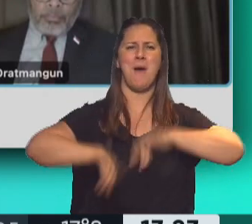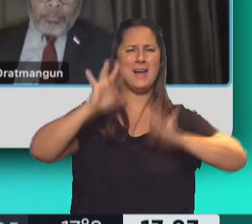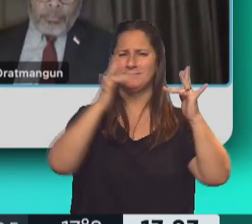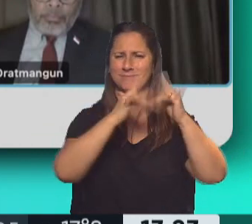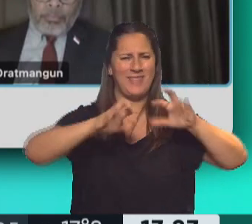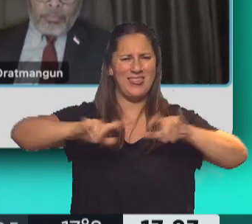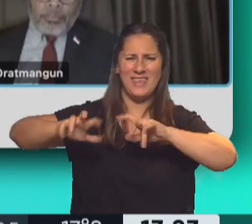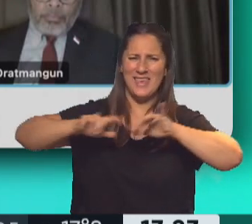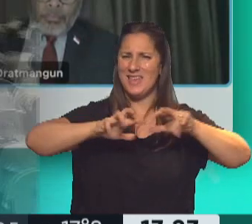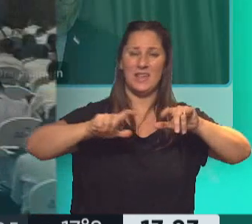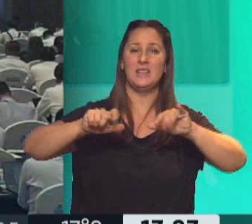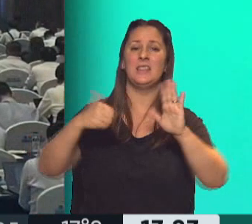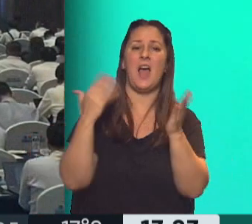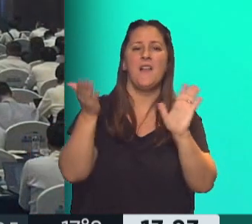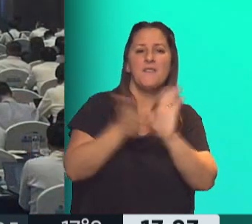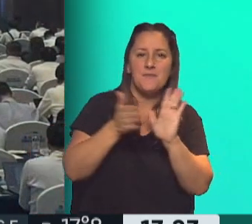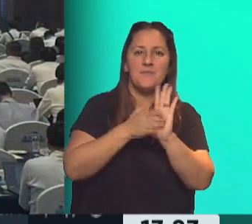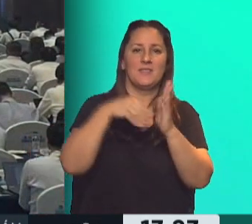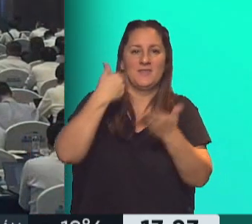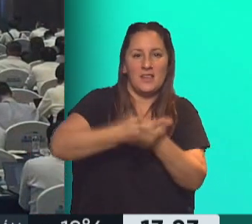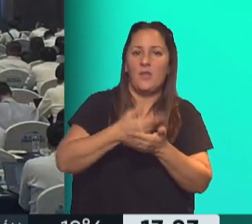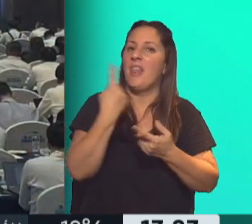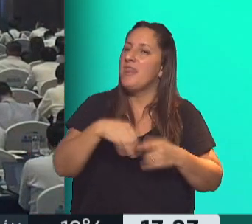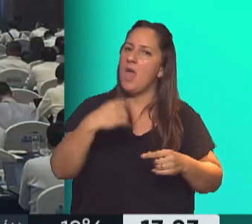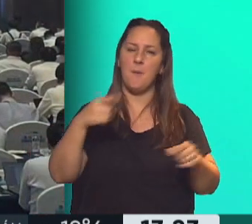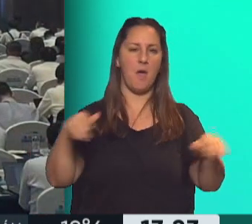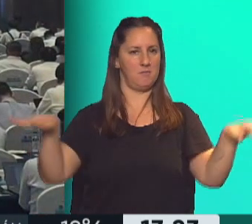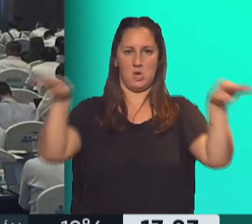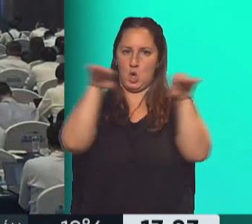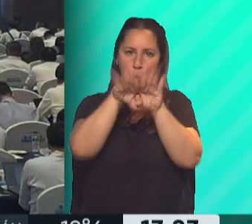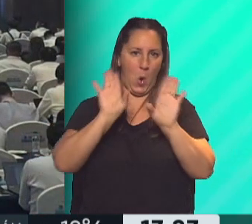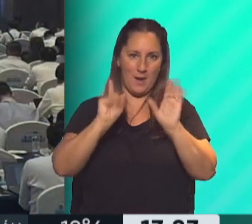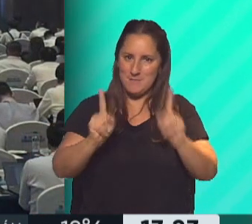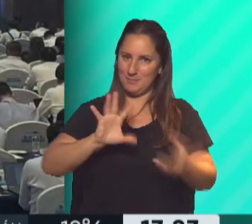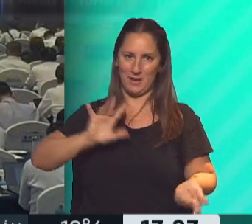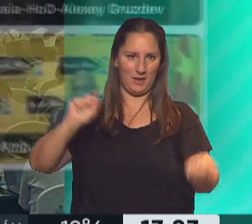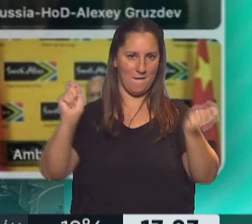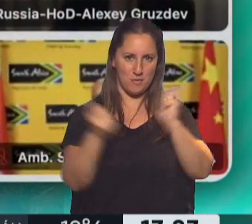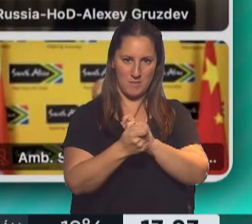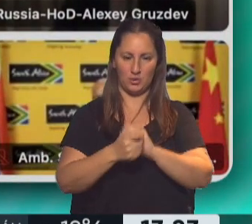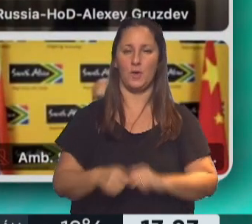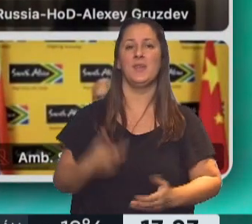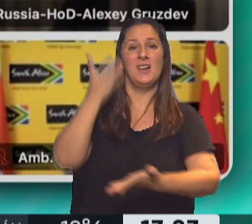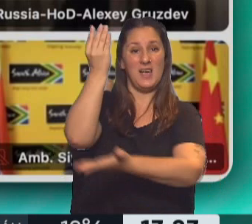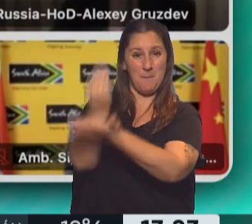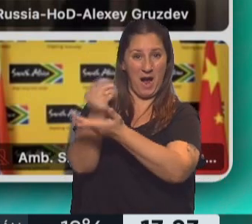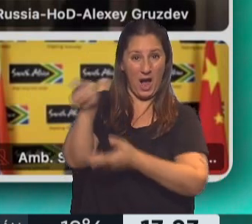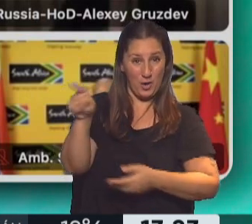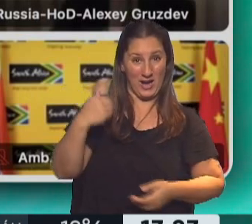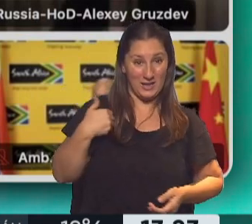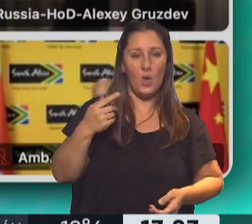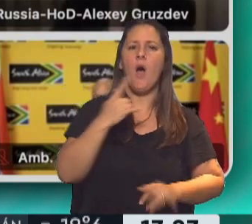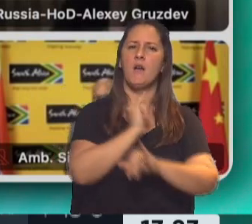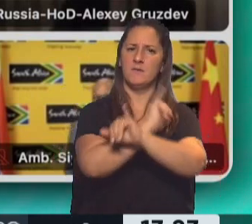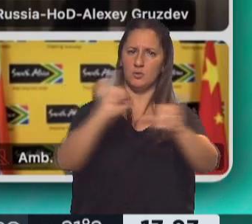y los sectores manufactureros de nuestros países deben estar a la vanguardia de esta transformación. El embajador también indicó que la República